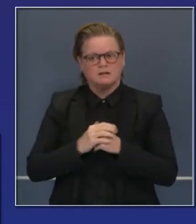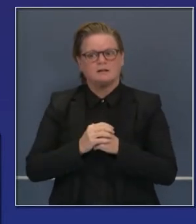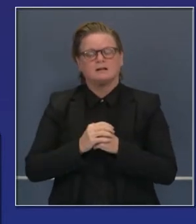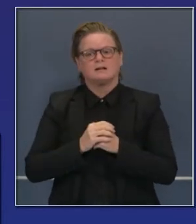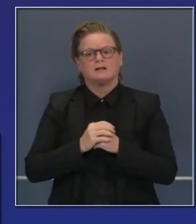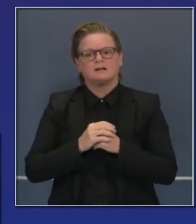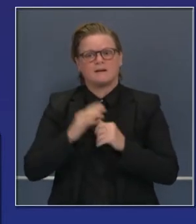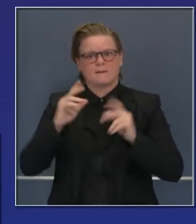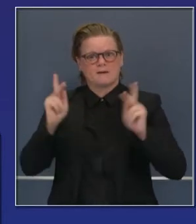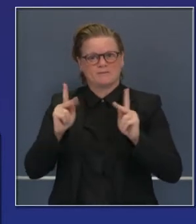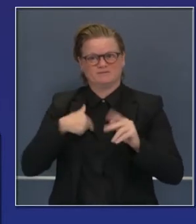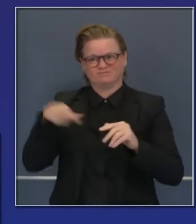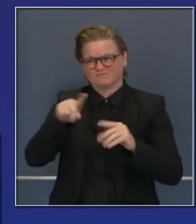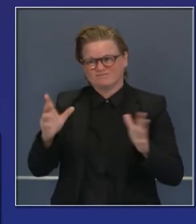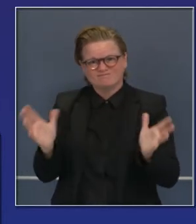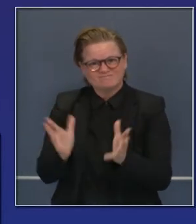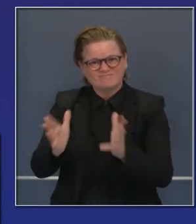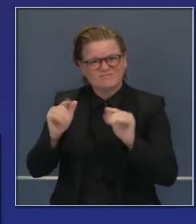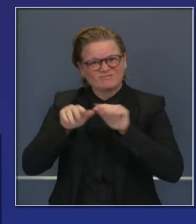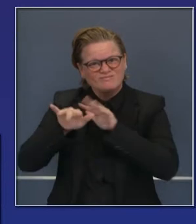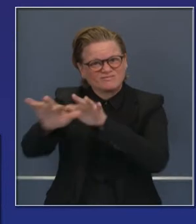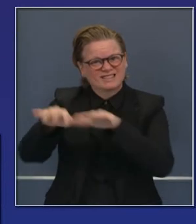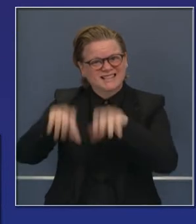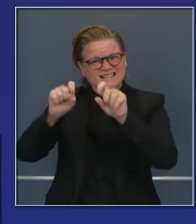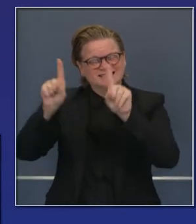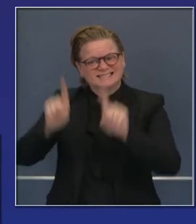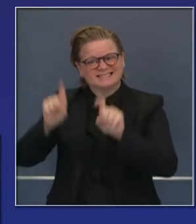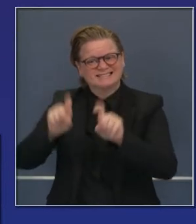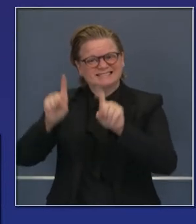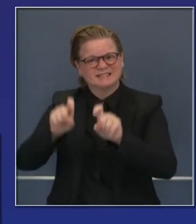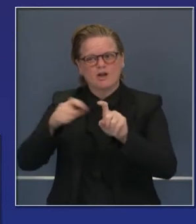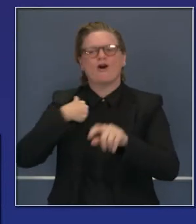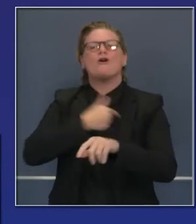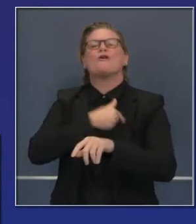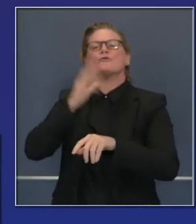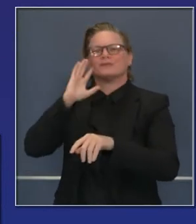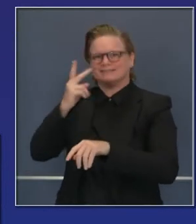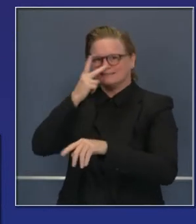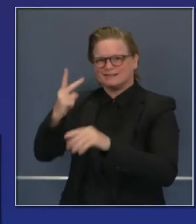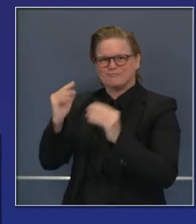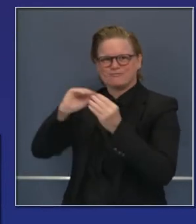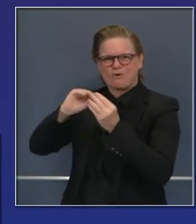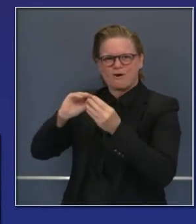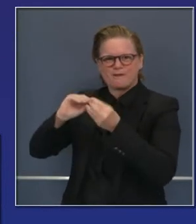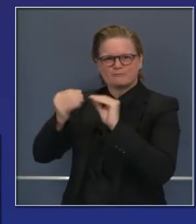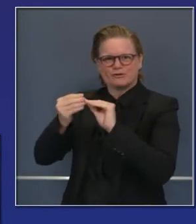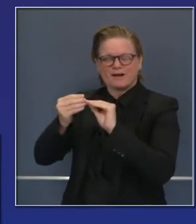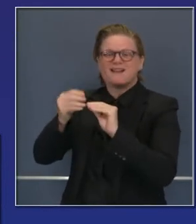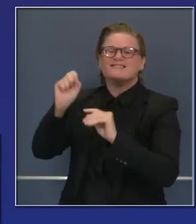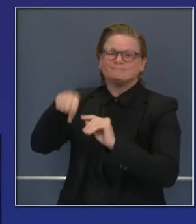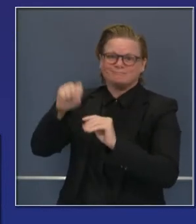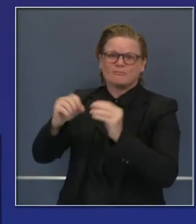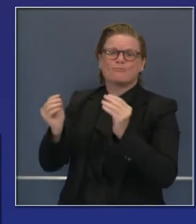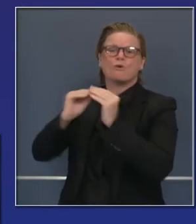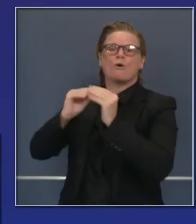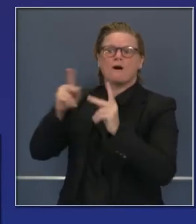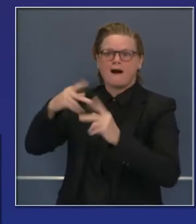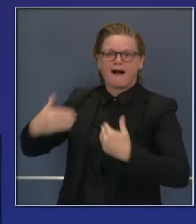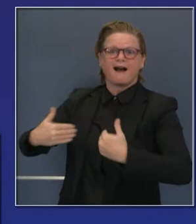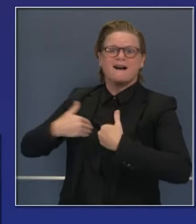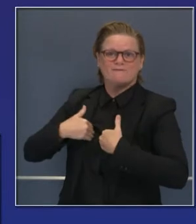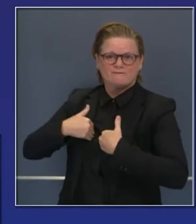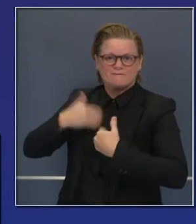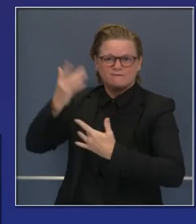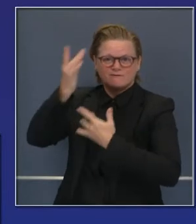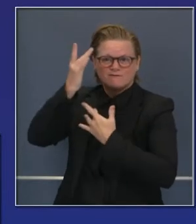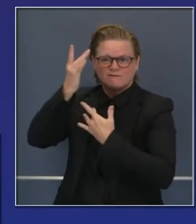días. Y estamos viendo el índice de positividad, que es el indicador más importante